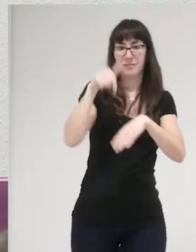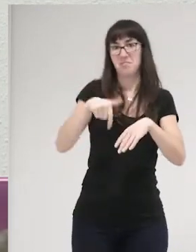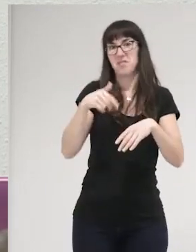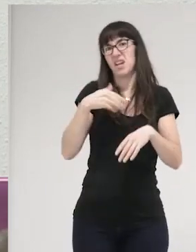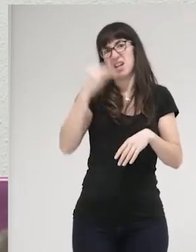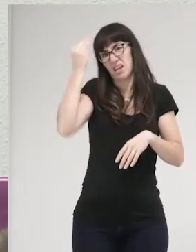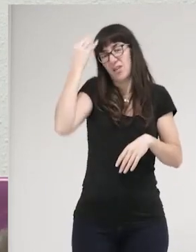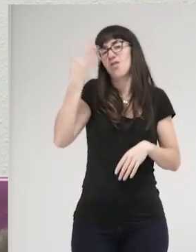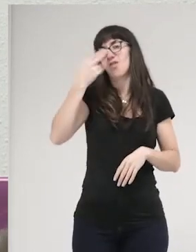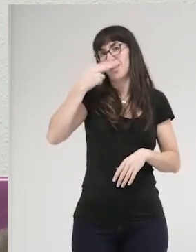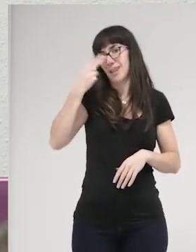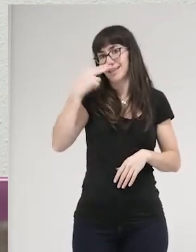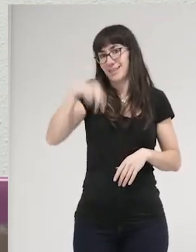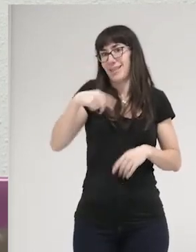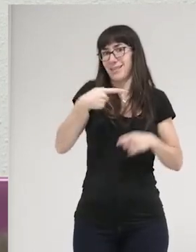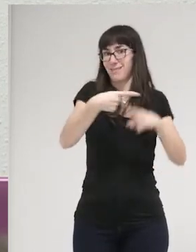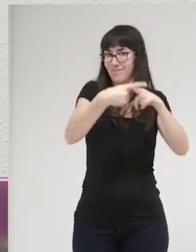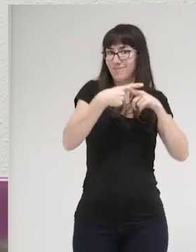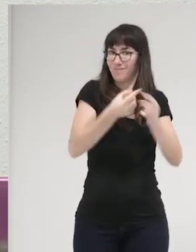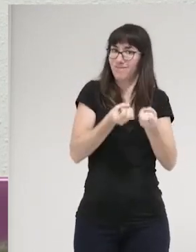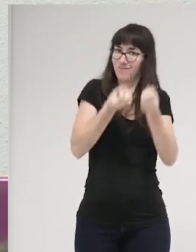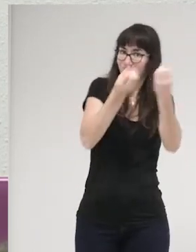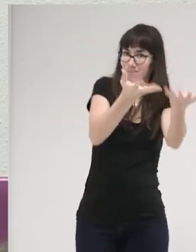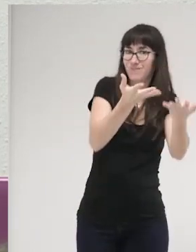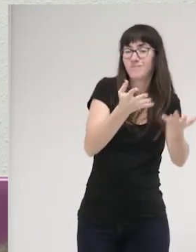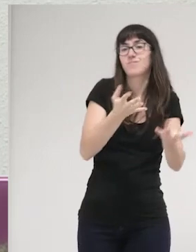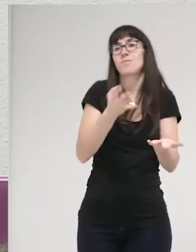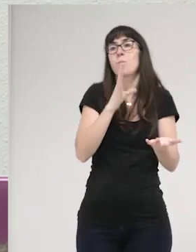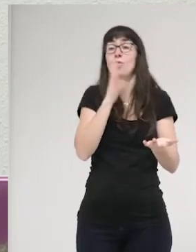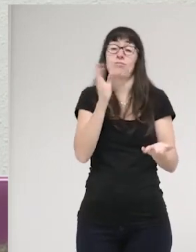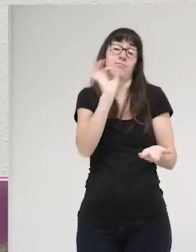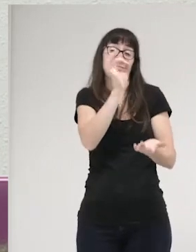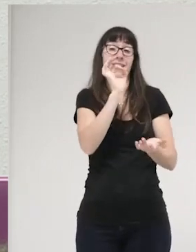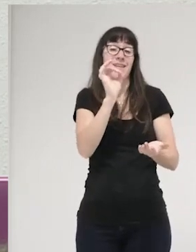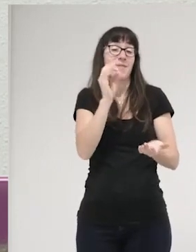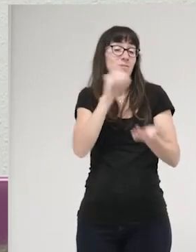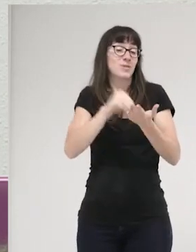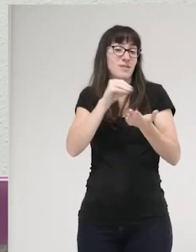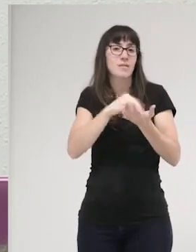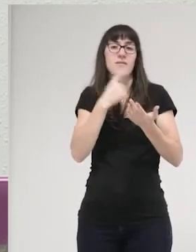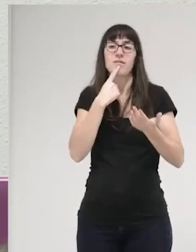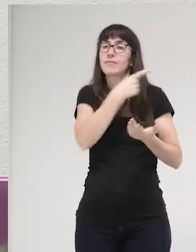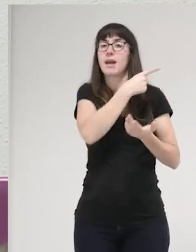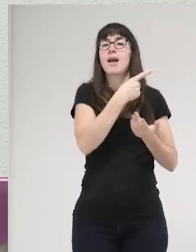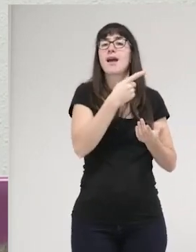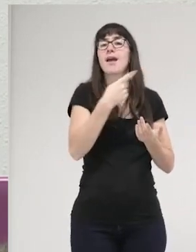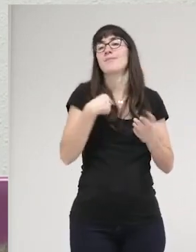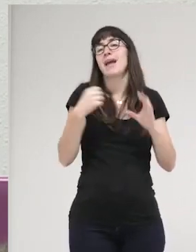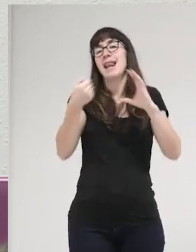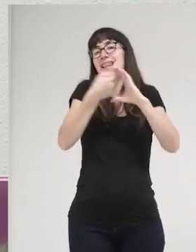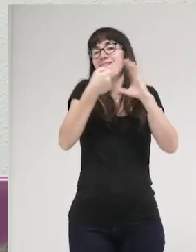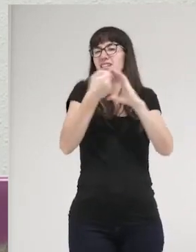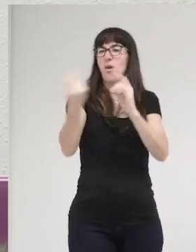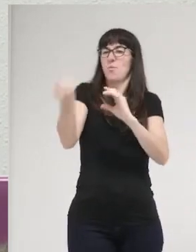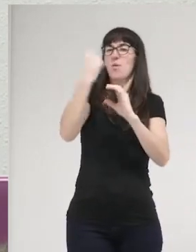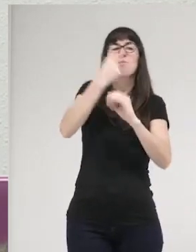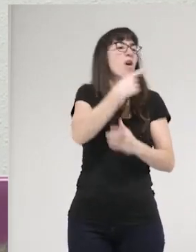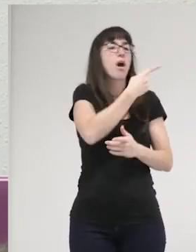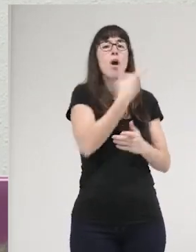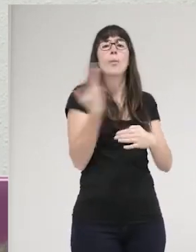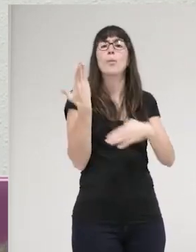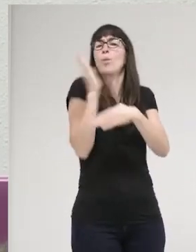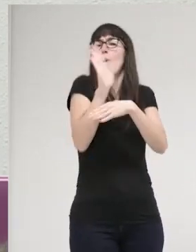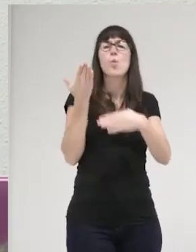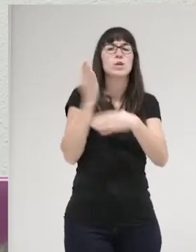porque a veces a mí hay una cosa que me hace mucha gracia y que a las libertarias nos dicen mucho es como no tenéis propuestas nunca hacéis propuestas todo el día estáis